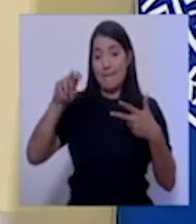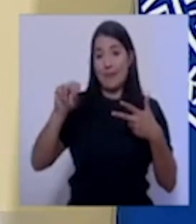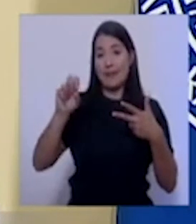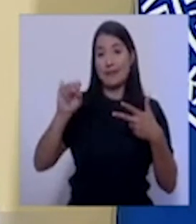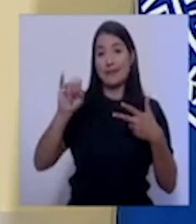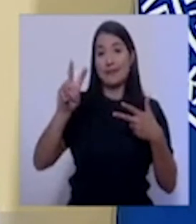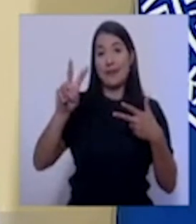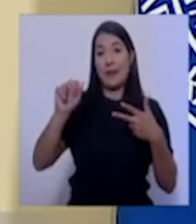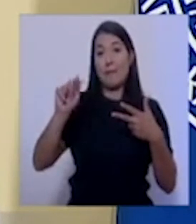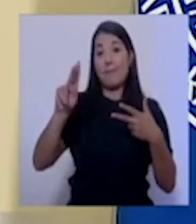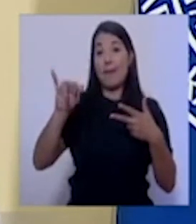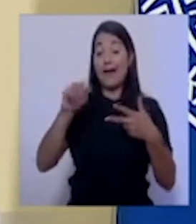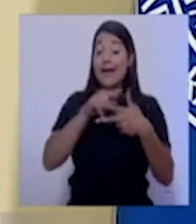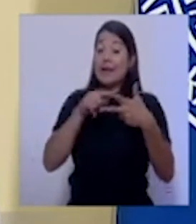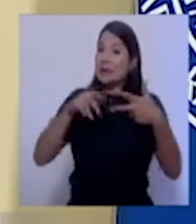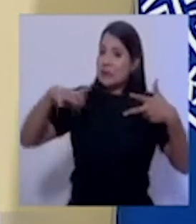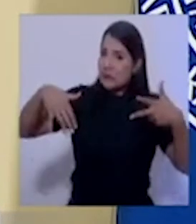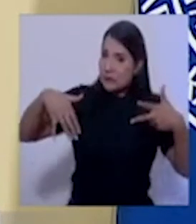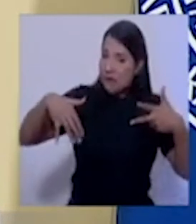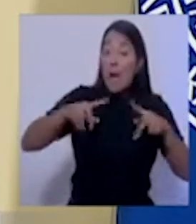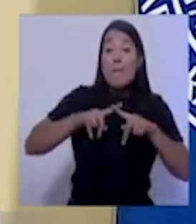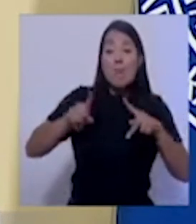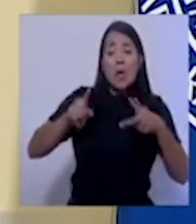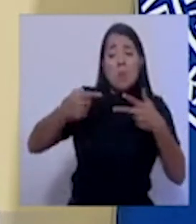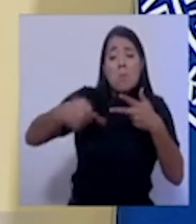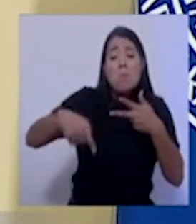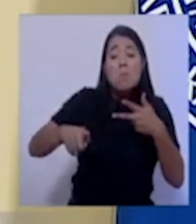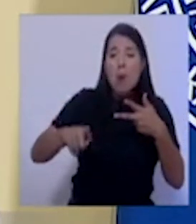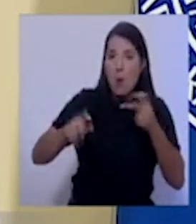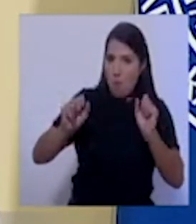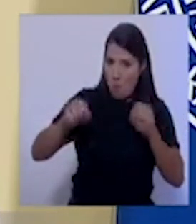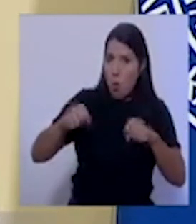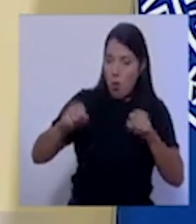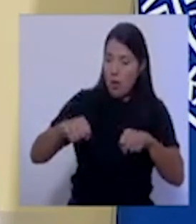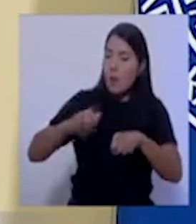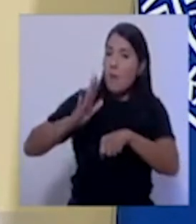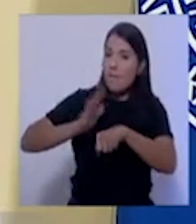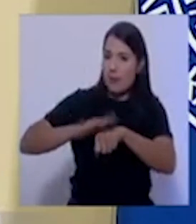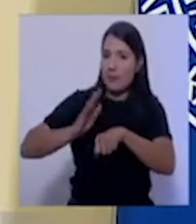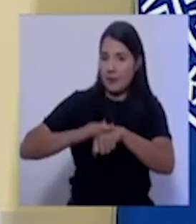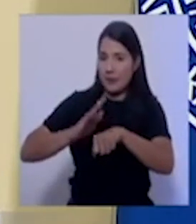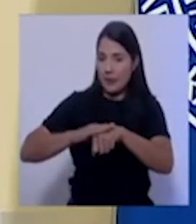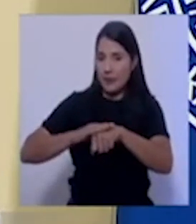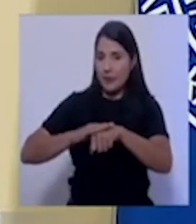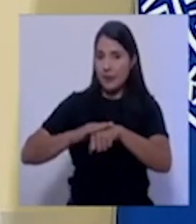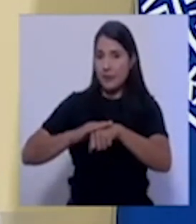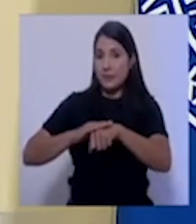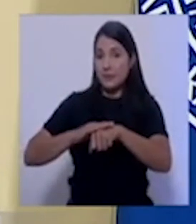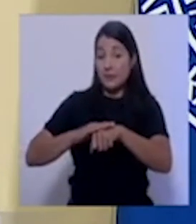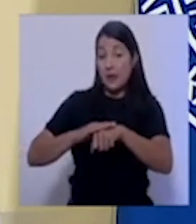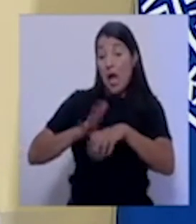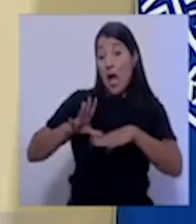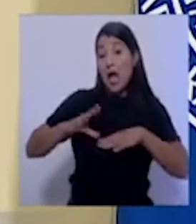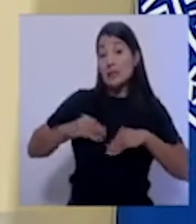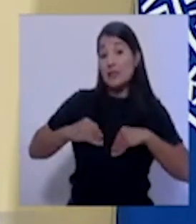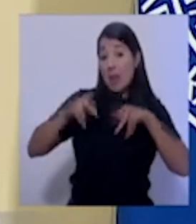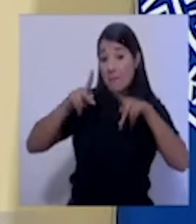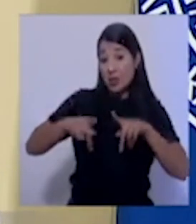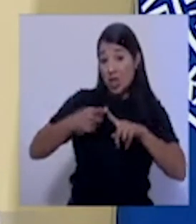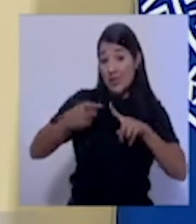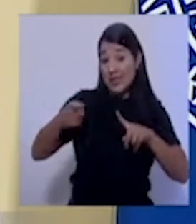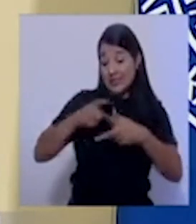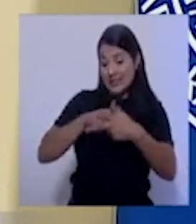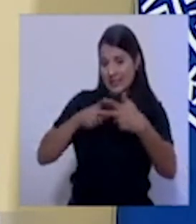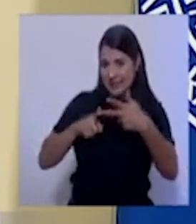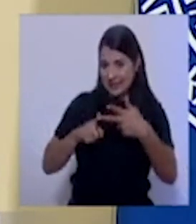en pocas semanas podríamos también anunciar que podríamos recibir residentes de esas ciudades.